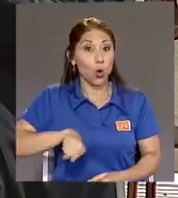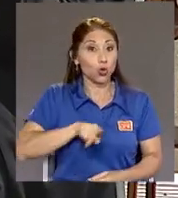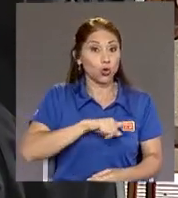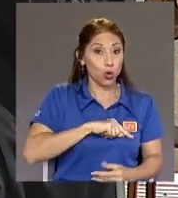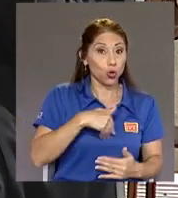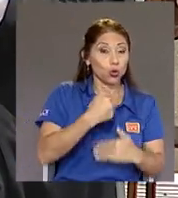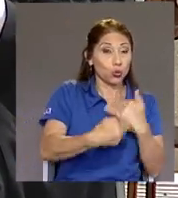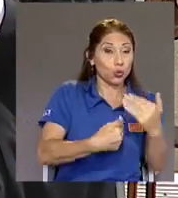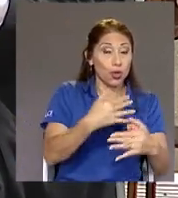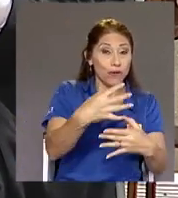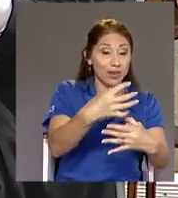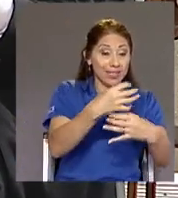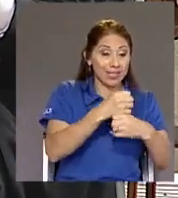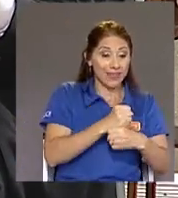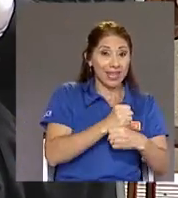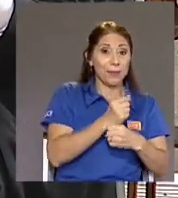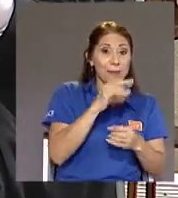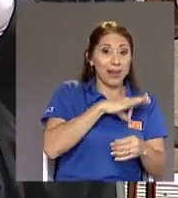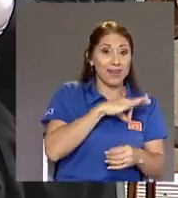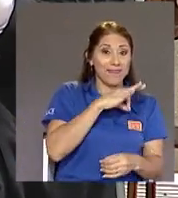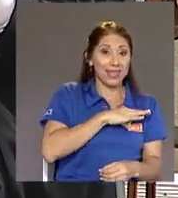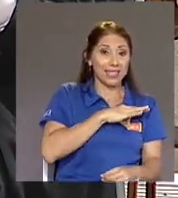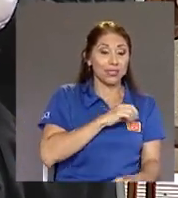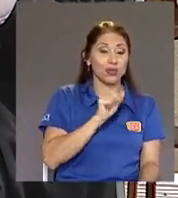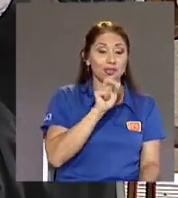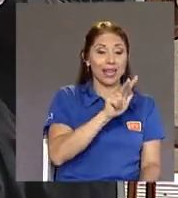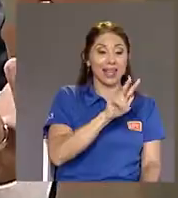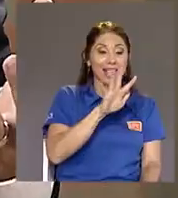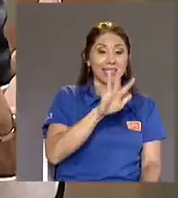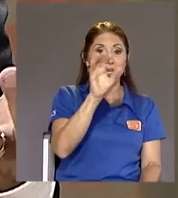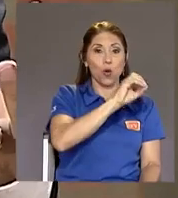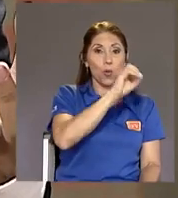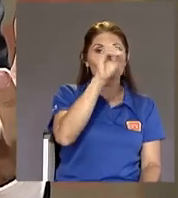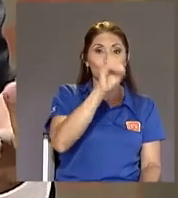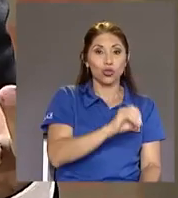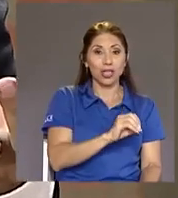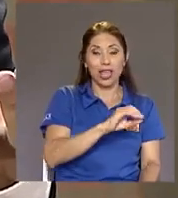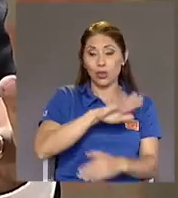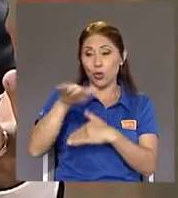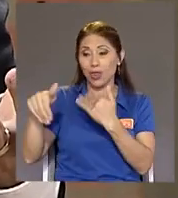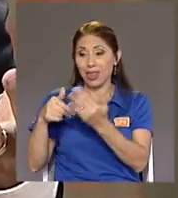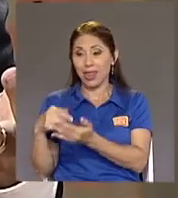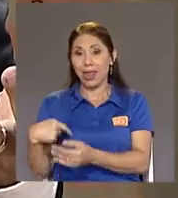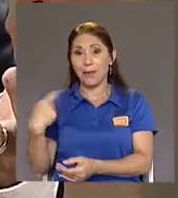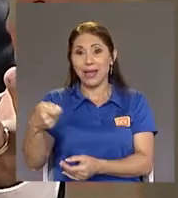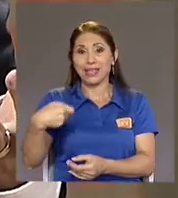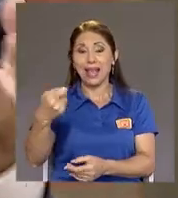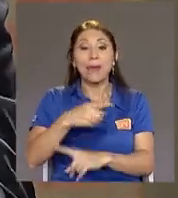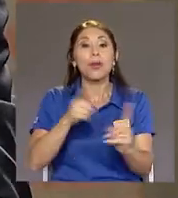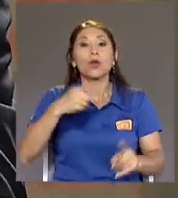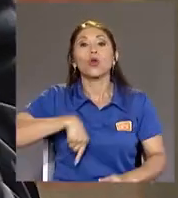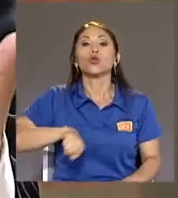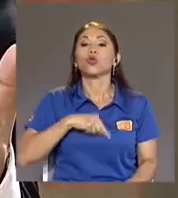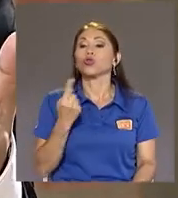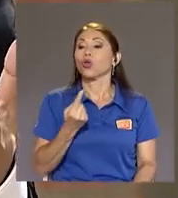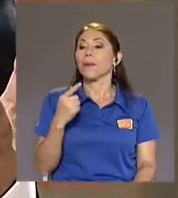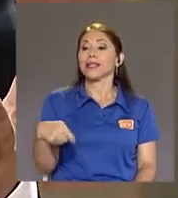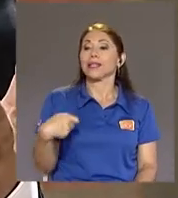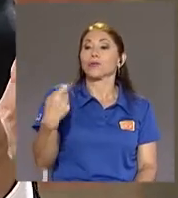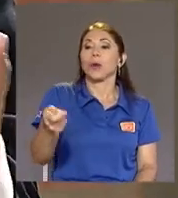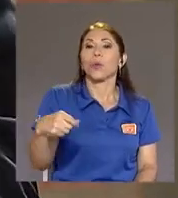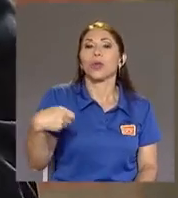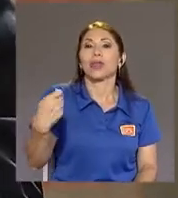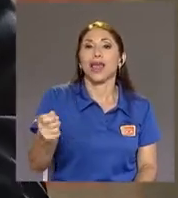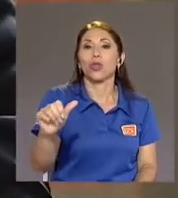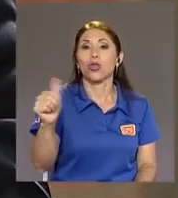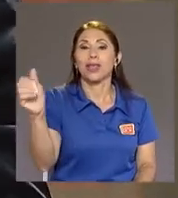esencialmente Equivalen A 35% La masa salarial Y estamos aportando 10% Y ahí no hay No hay sistema Que